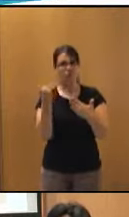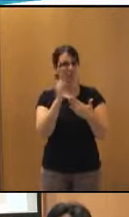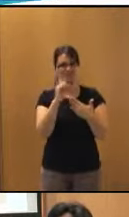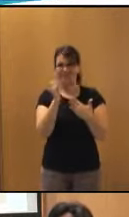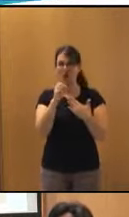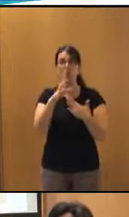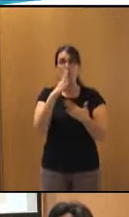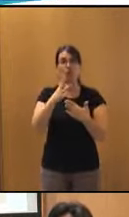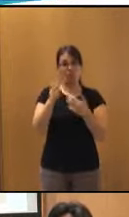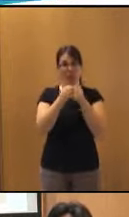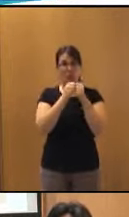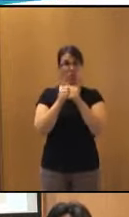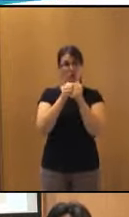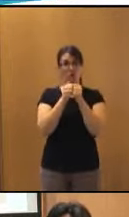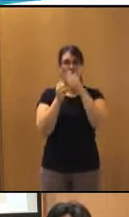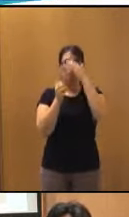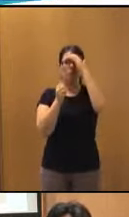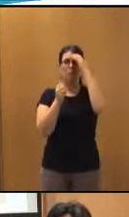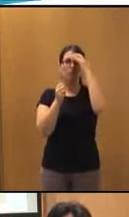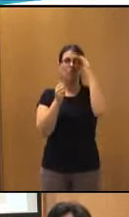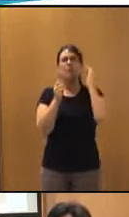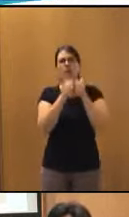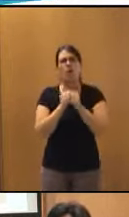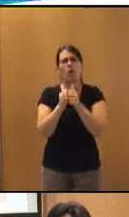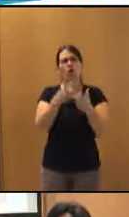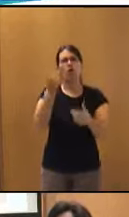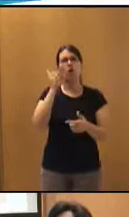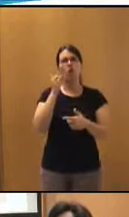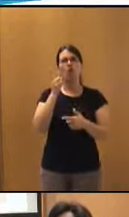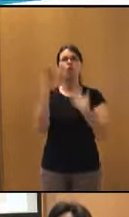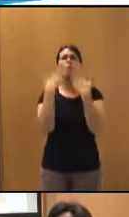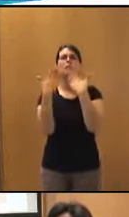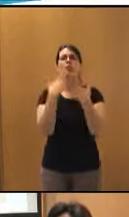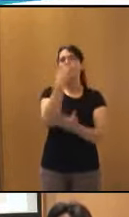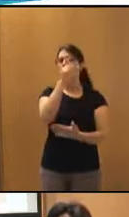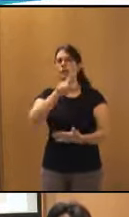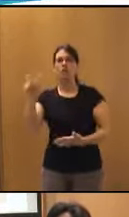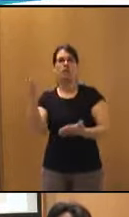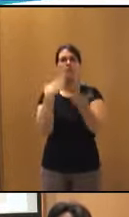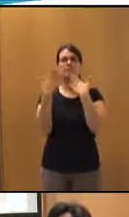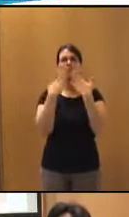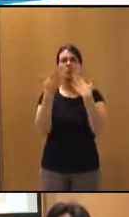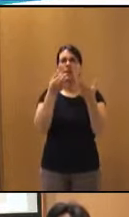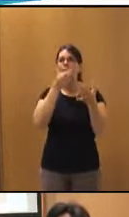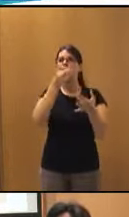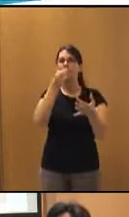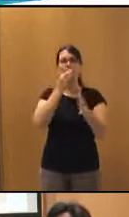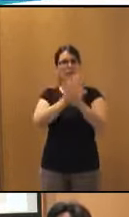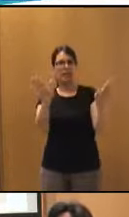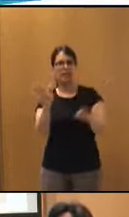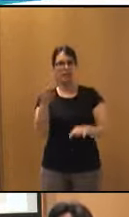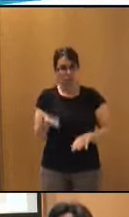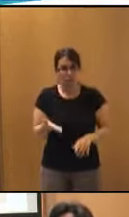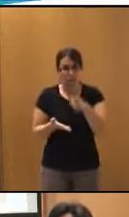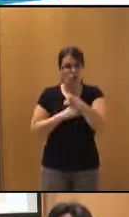videojuegos, no solo lo que son las conversaciones, lo que es mensaje oral, es importante, sino que